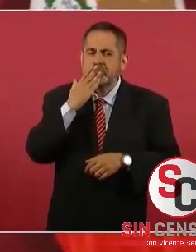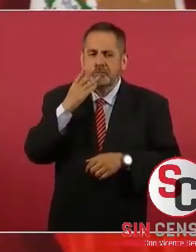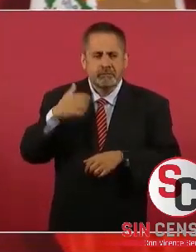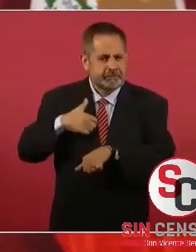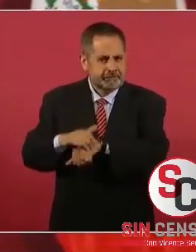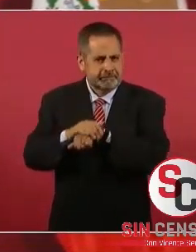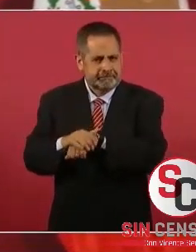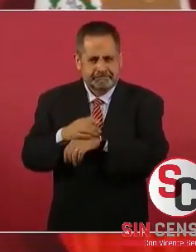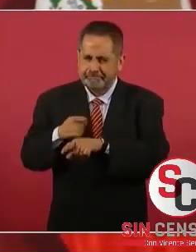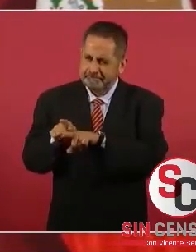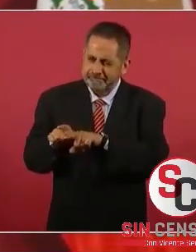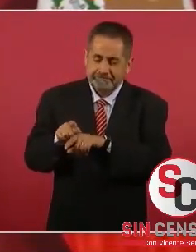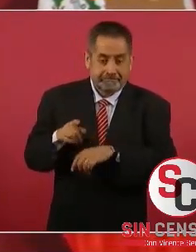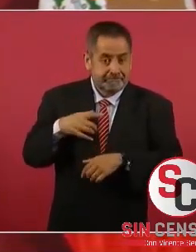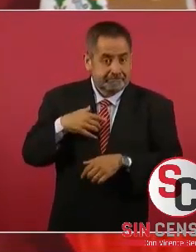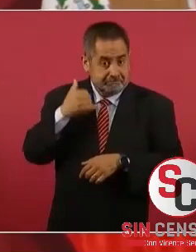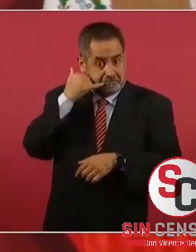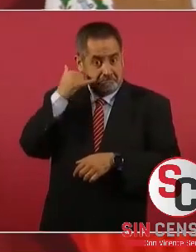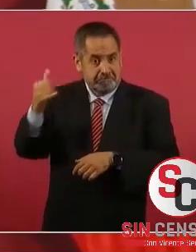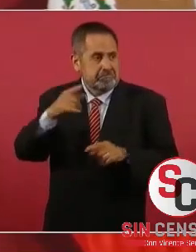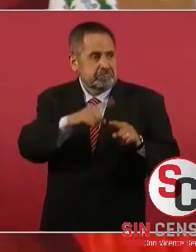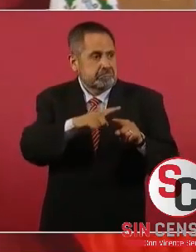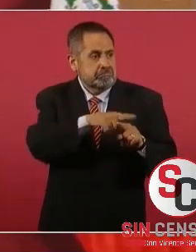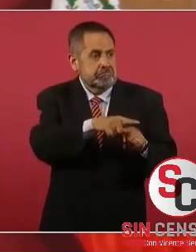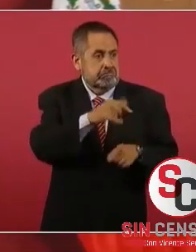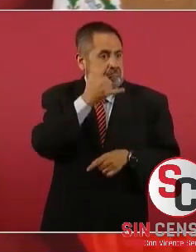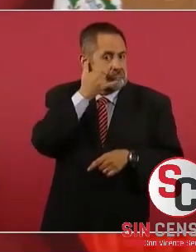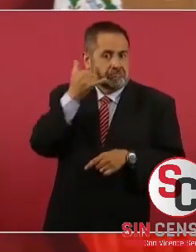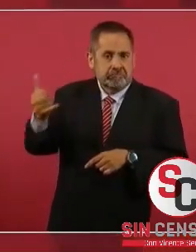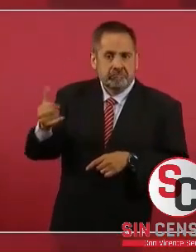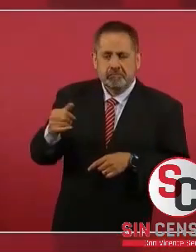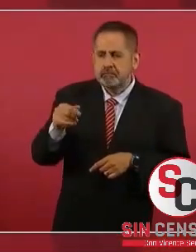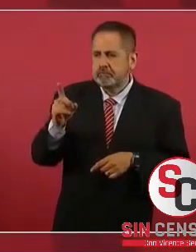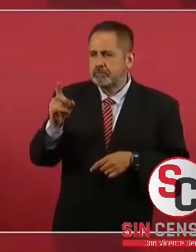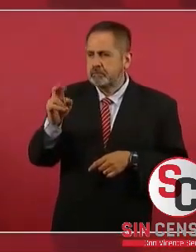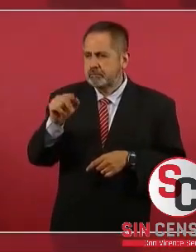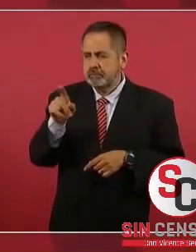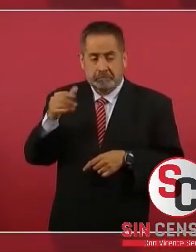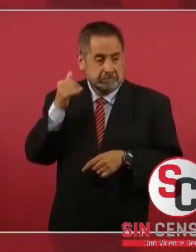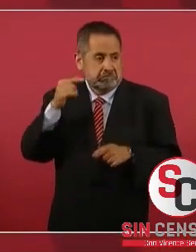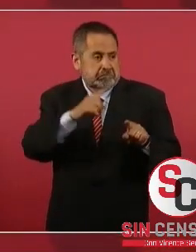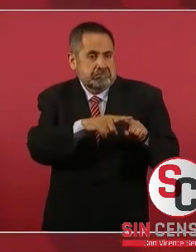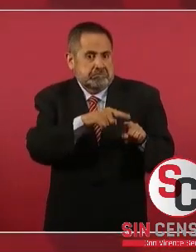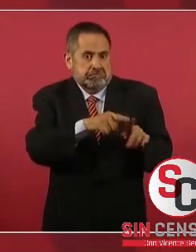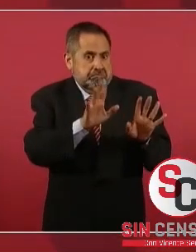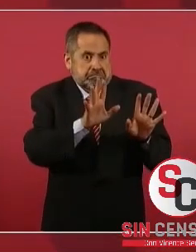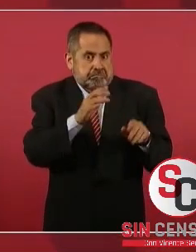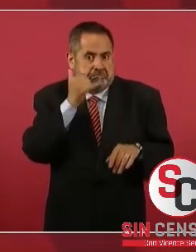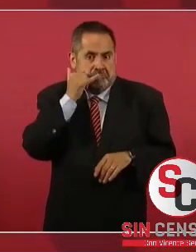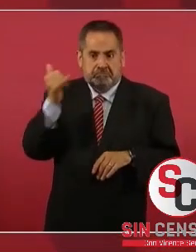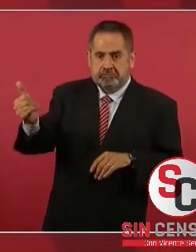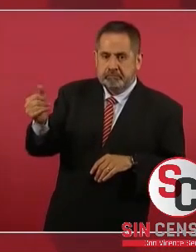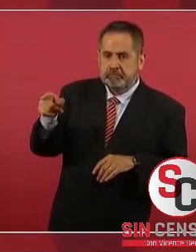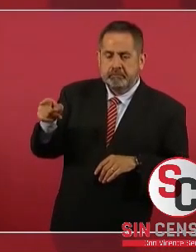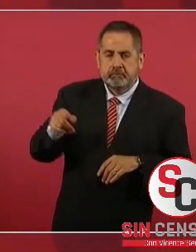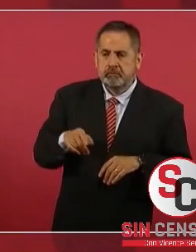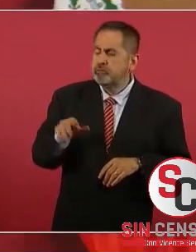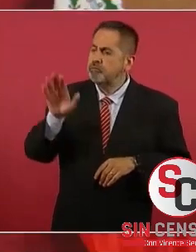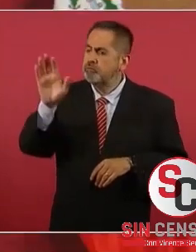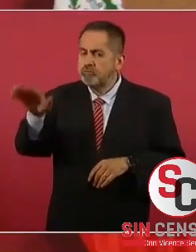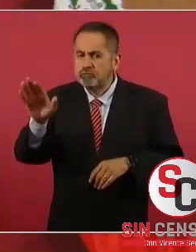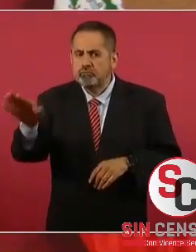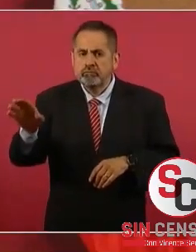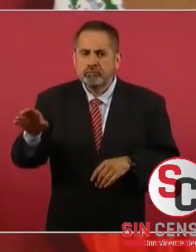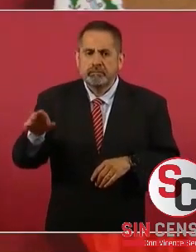nuestro amigo, hermano, Alfonso Durazo, para decirle que yo estaba